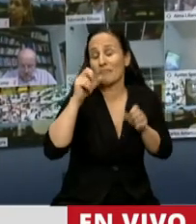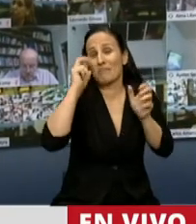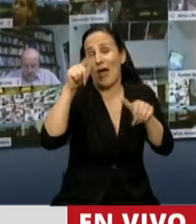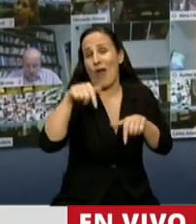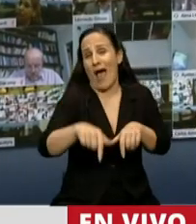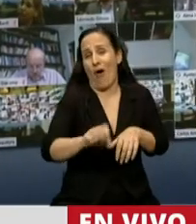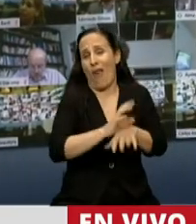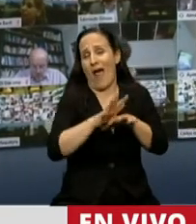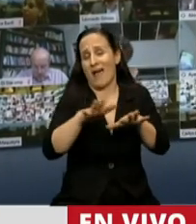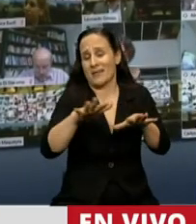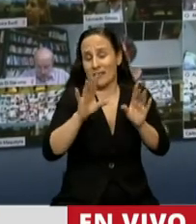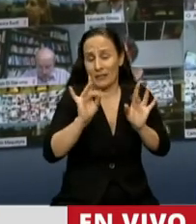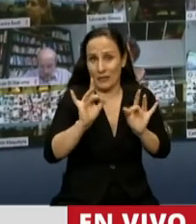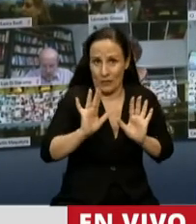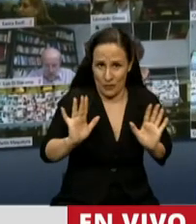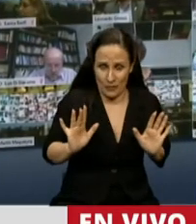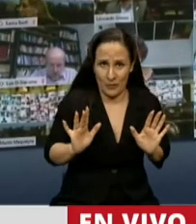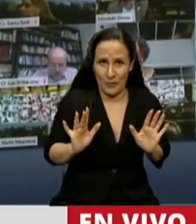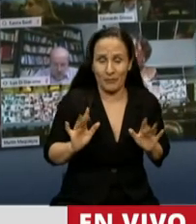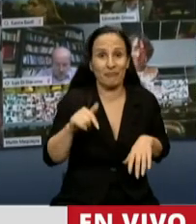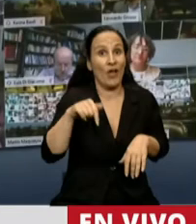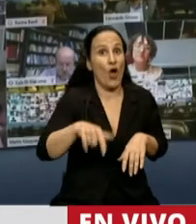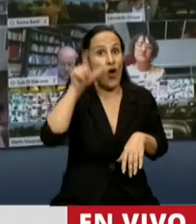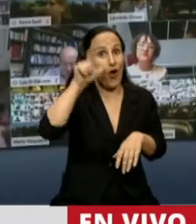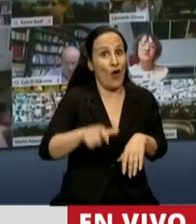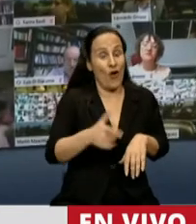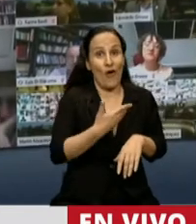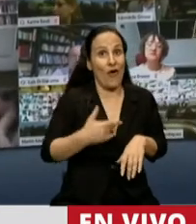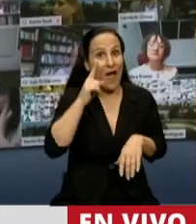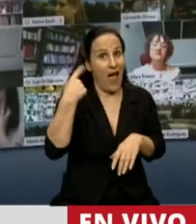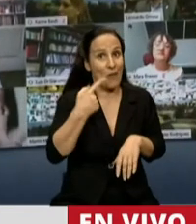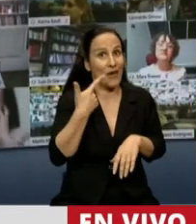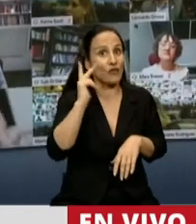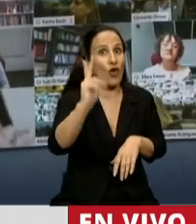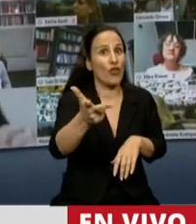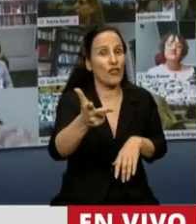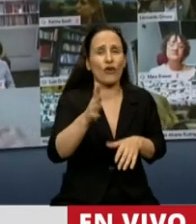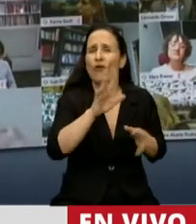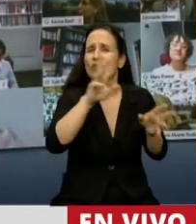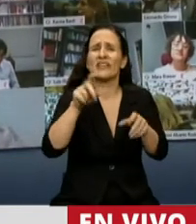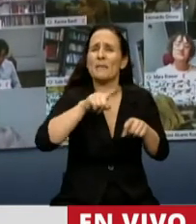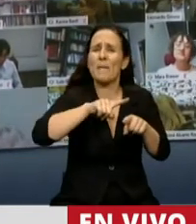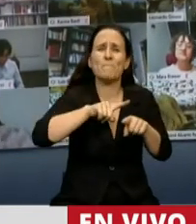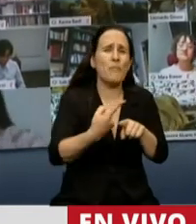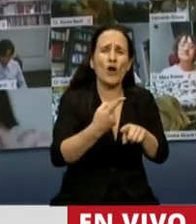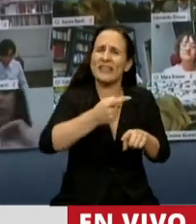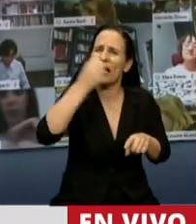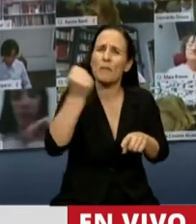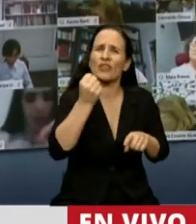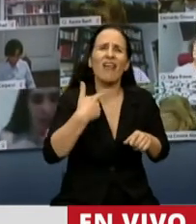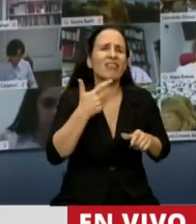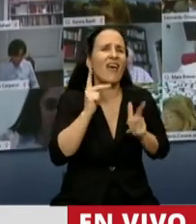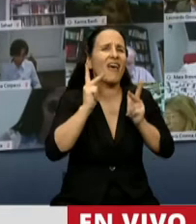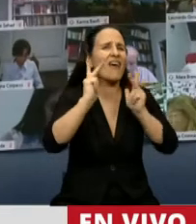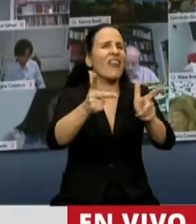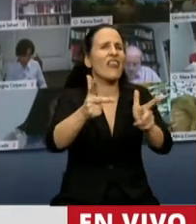y seguimos atravesando. Hoy dijo Alberto Fernández, en política nada es más importante que la palabra empeñada